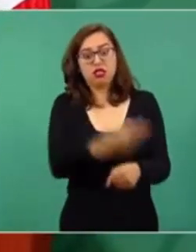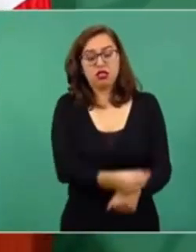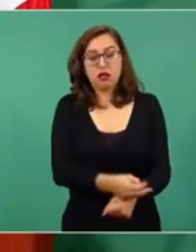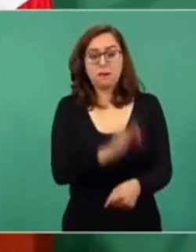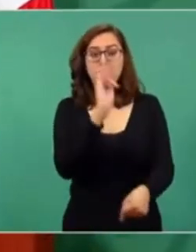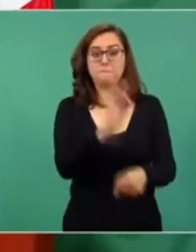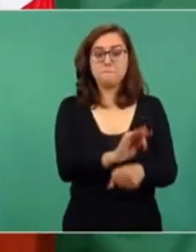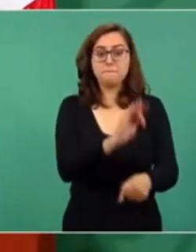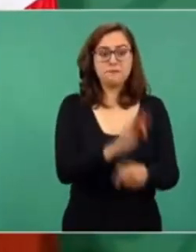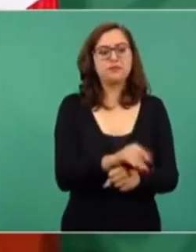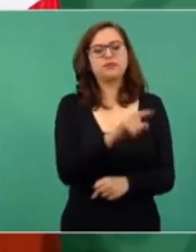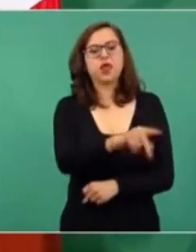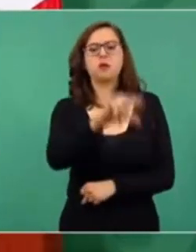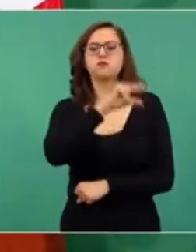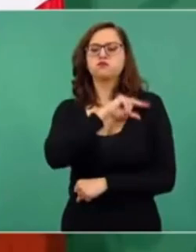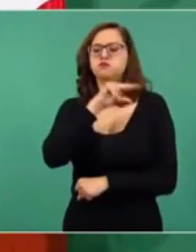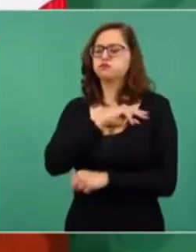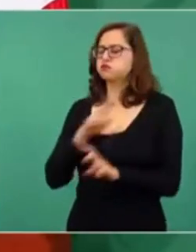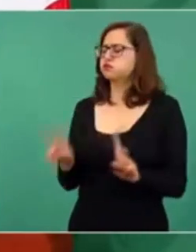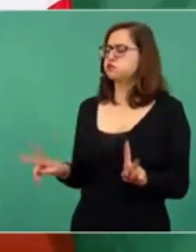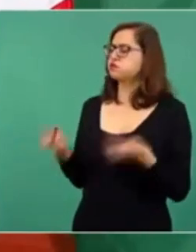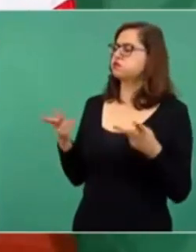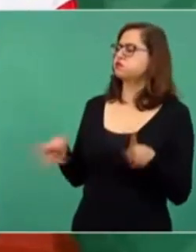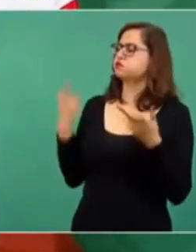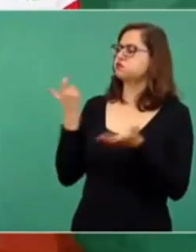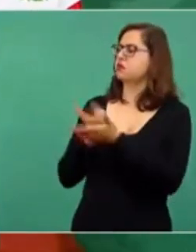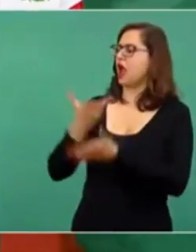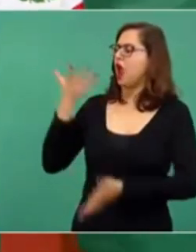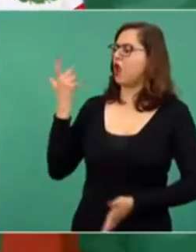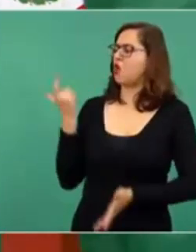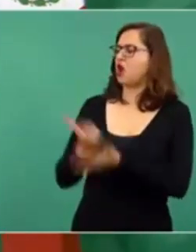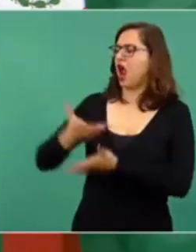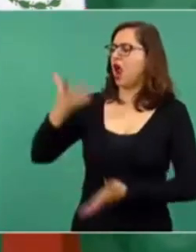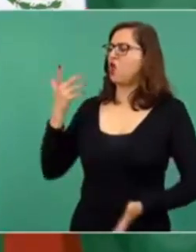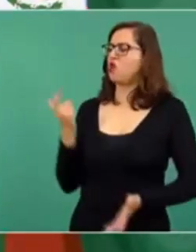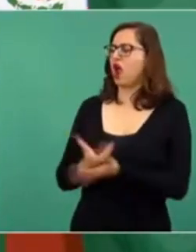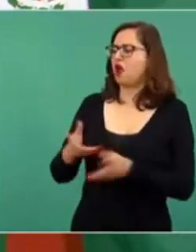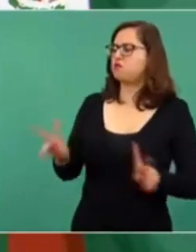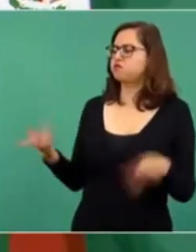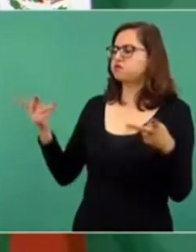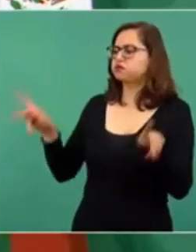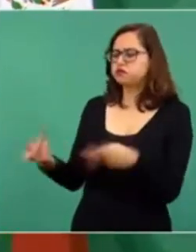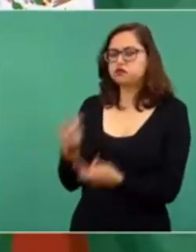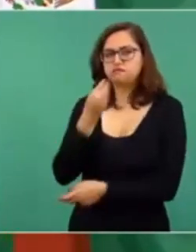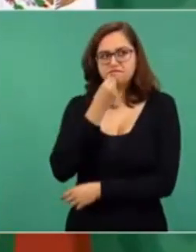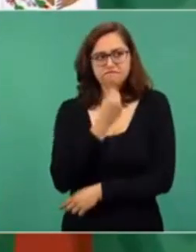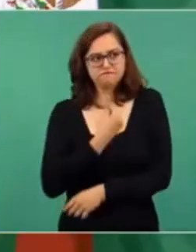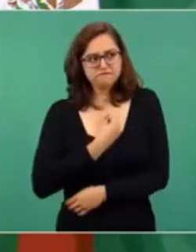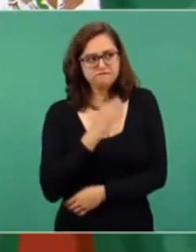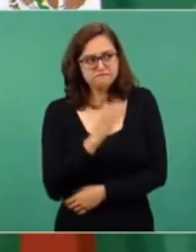comprándole energía eléctrica a precios elevadísimos a las